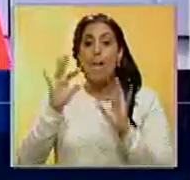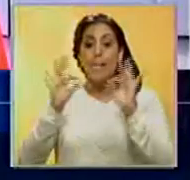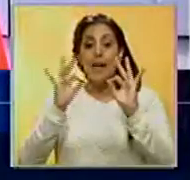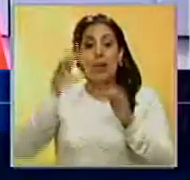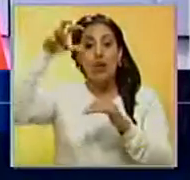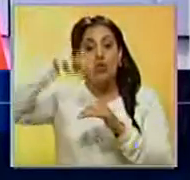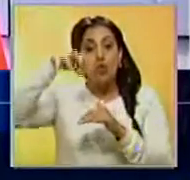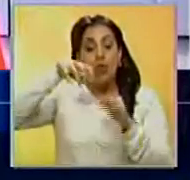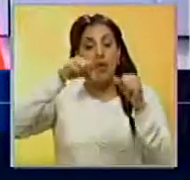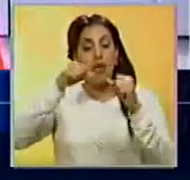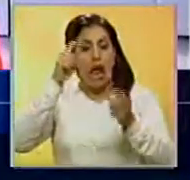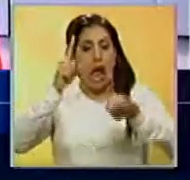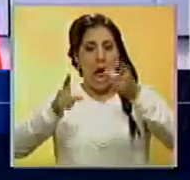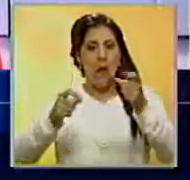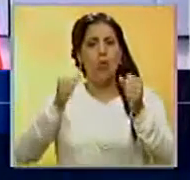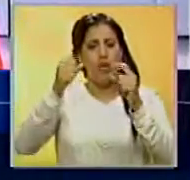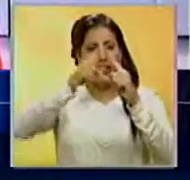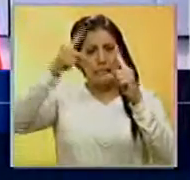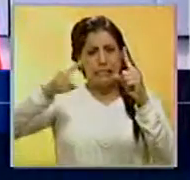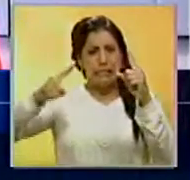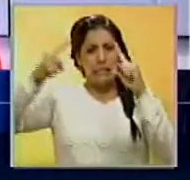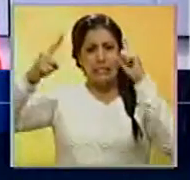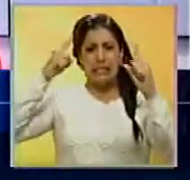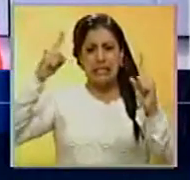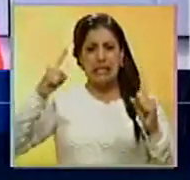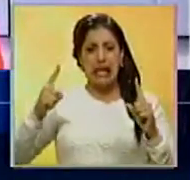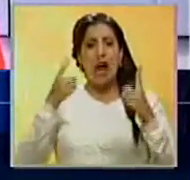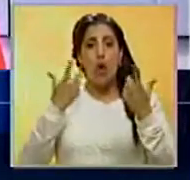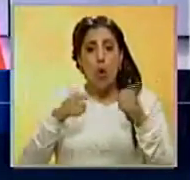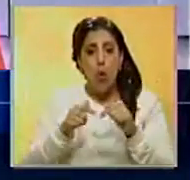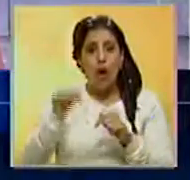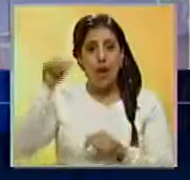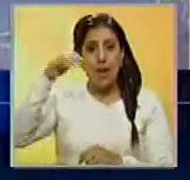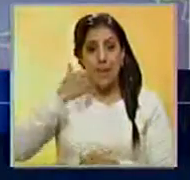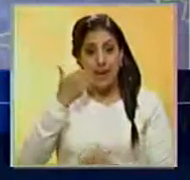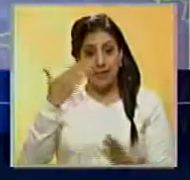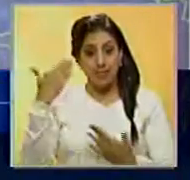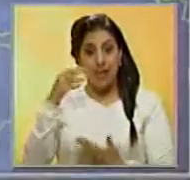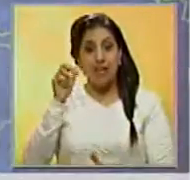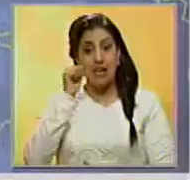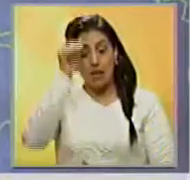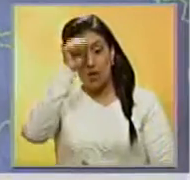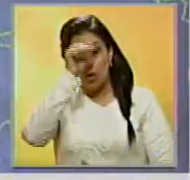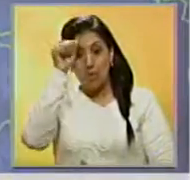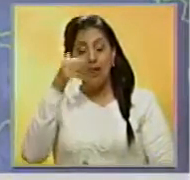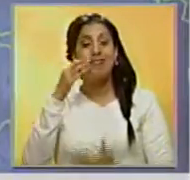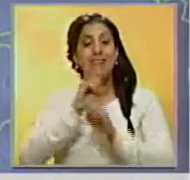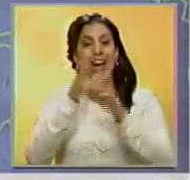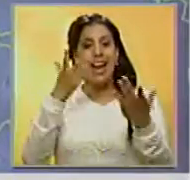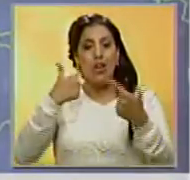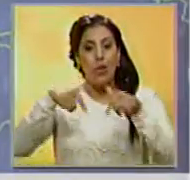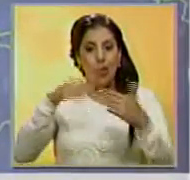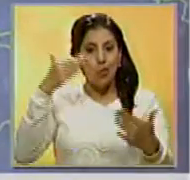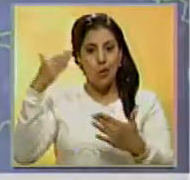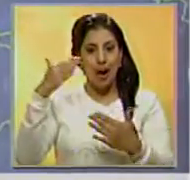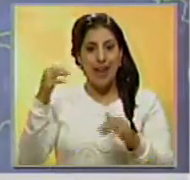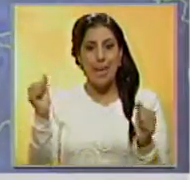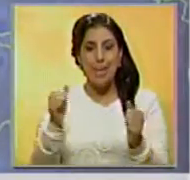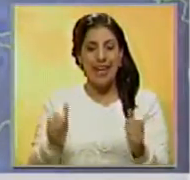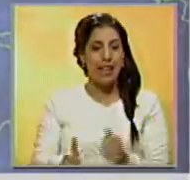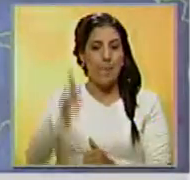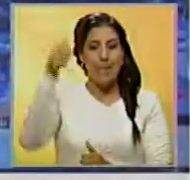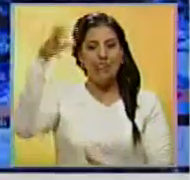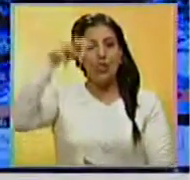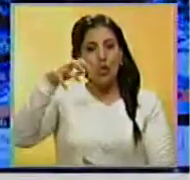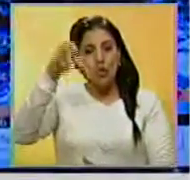lluvias moderadas, algunas con descargas eléctricas en gran parte del país para este fin de semana, concretamente en la región andina, los llanos